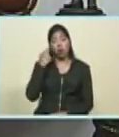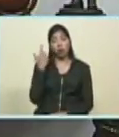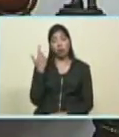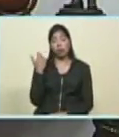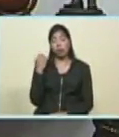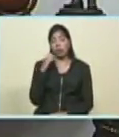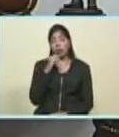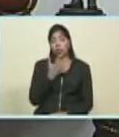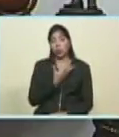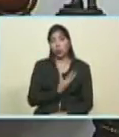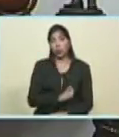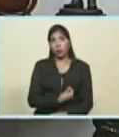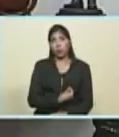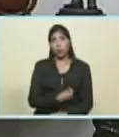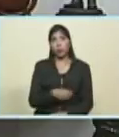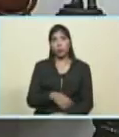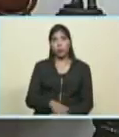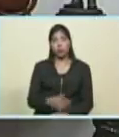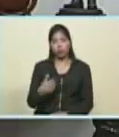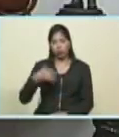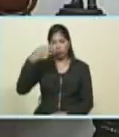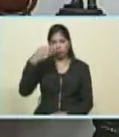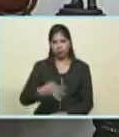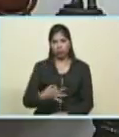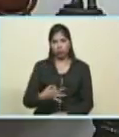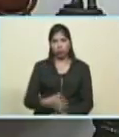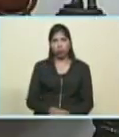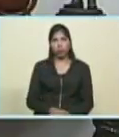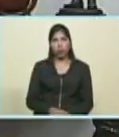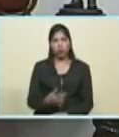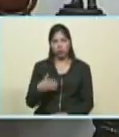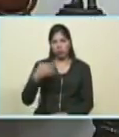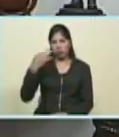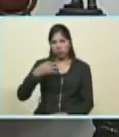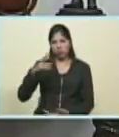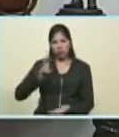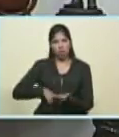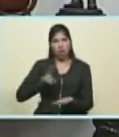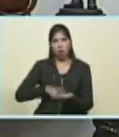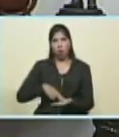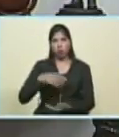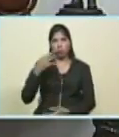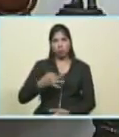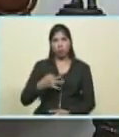tengo esa convicción hoy más arraigada que nunca antes, por lo que he visto